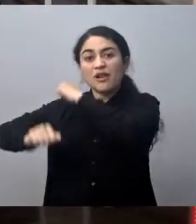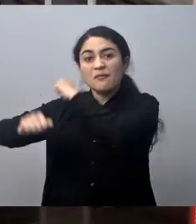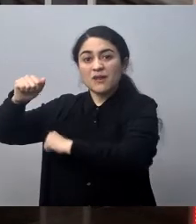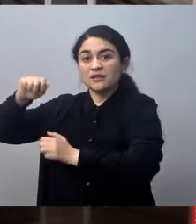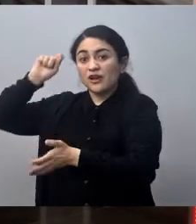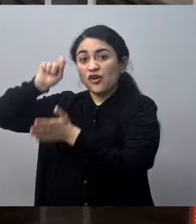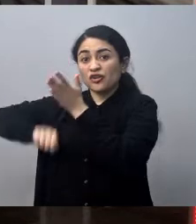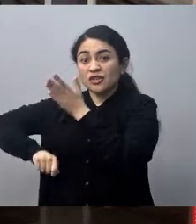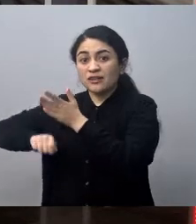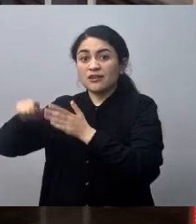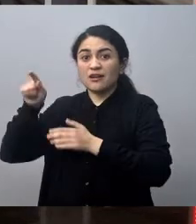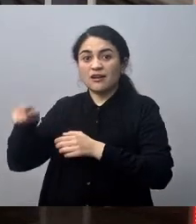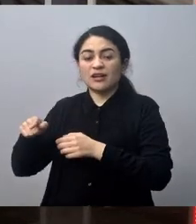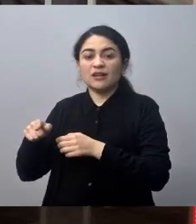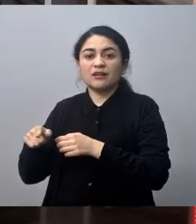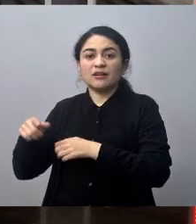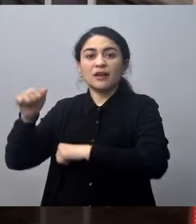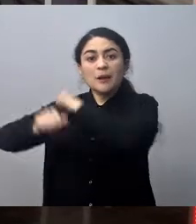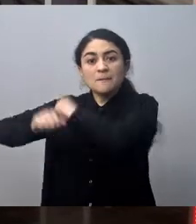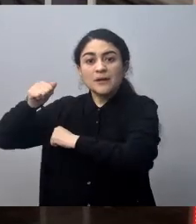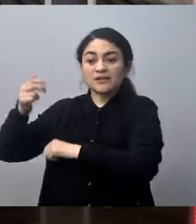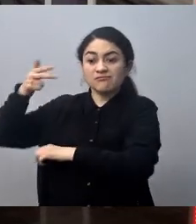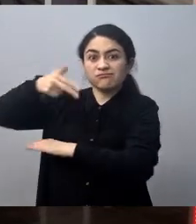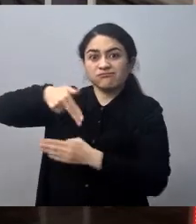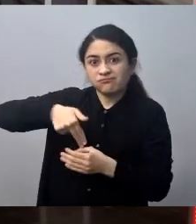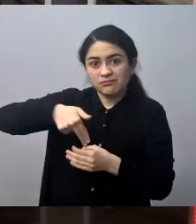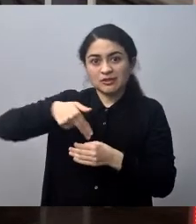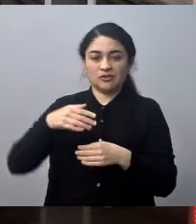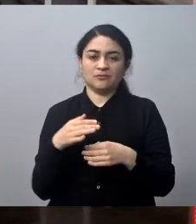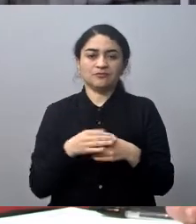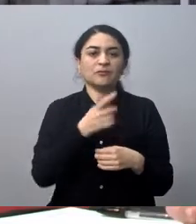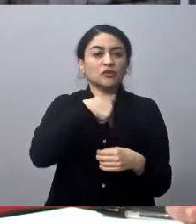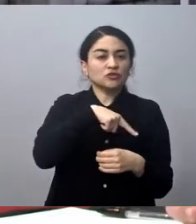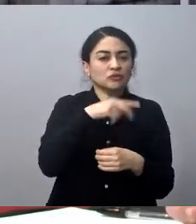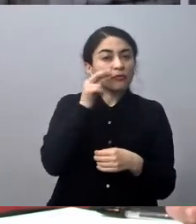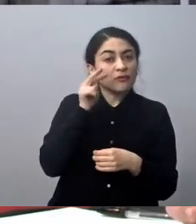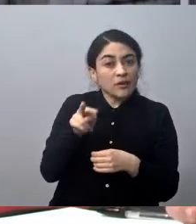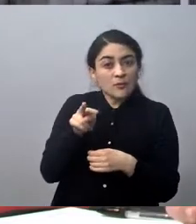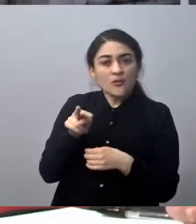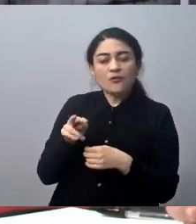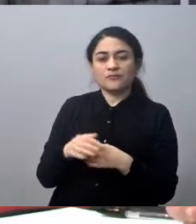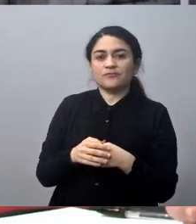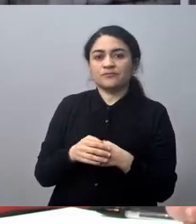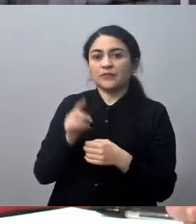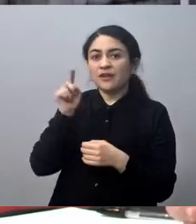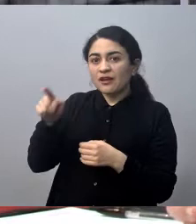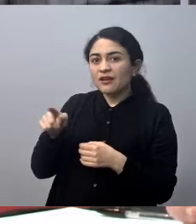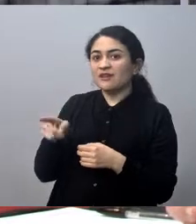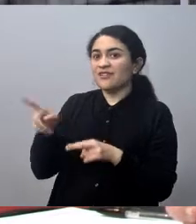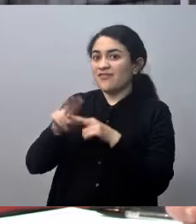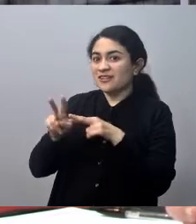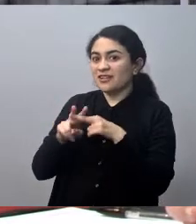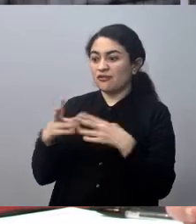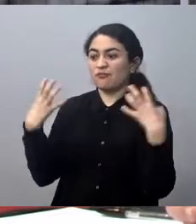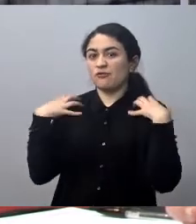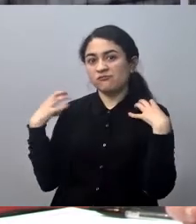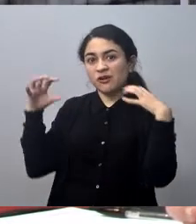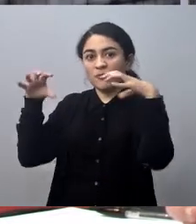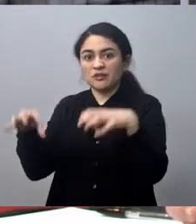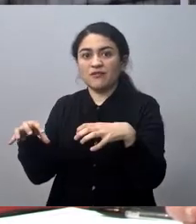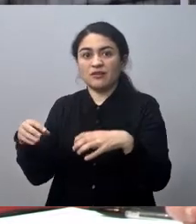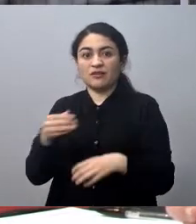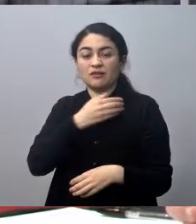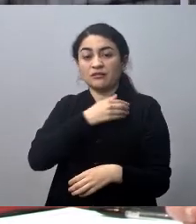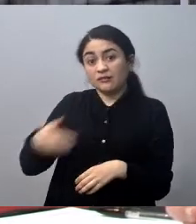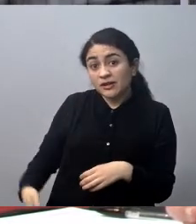empresa externa por la propia ENAP, y eso es lo que, cuando nosotros escuchábamos que se iba a hacer el traspaso al